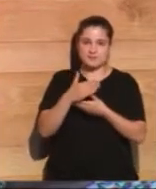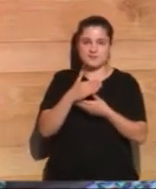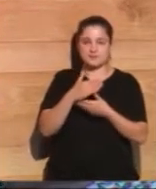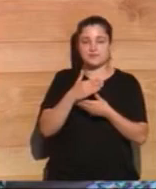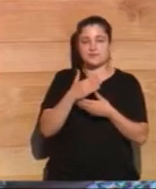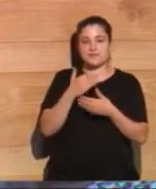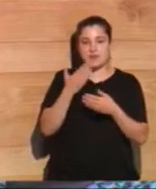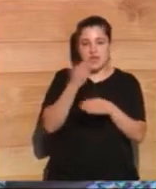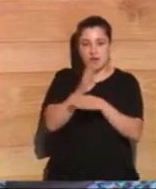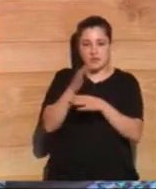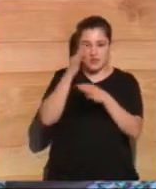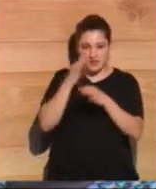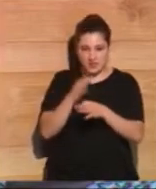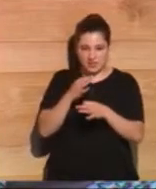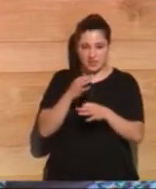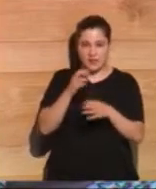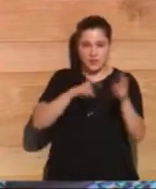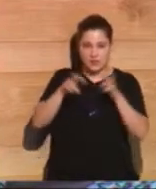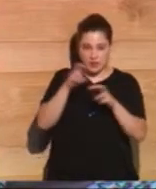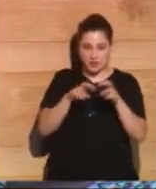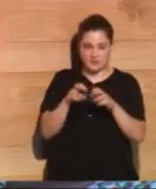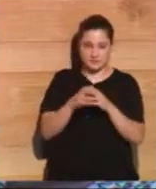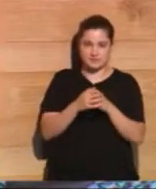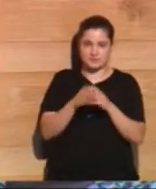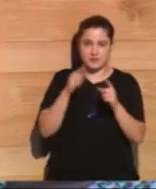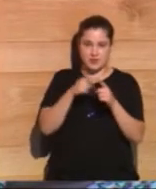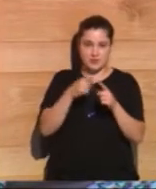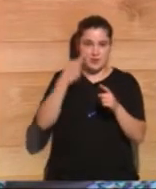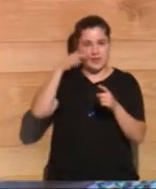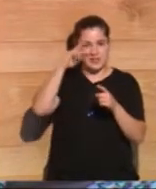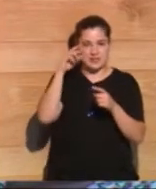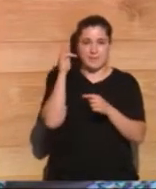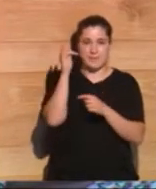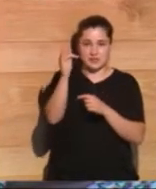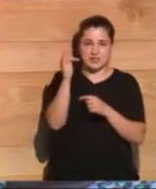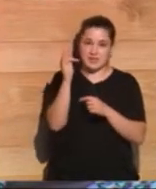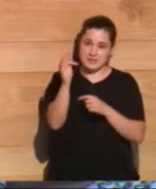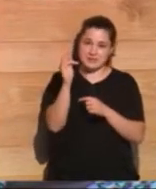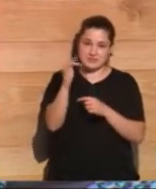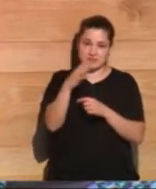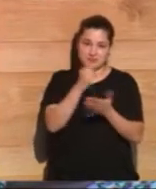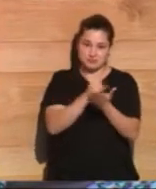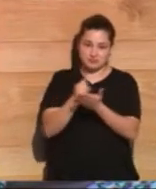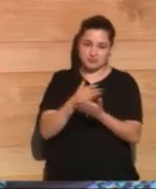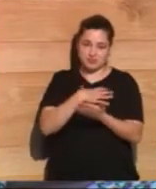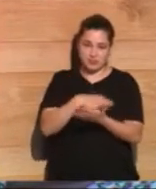para hacer avanzar esa lógica de benchmarking, de experiencias positivas que podemos trabajar juntos.